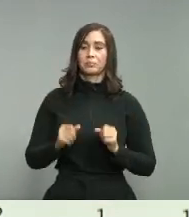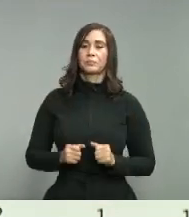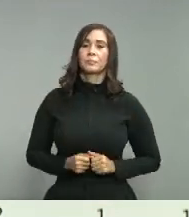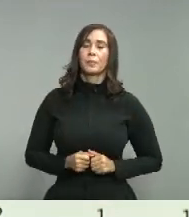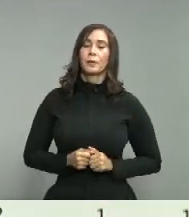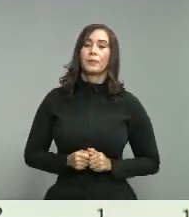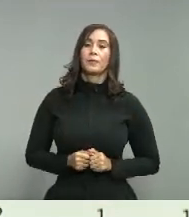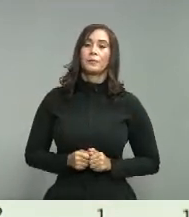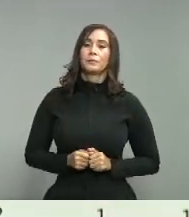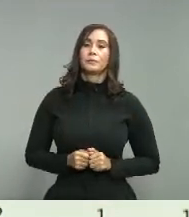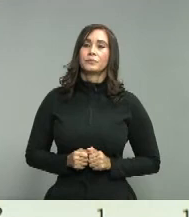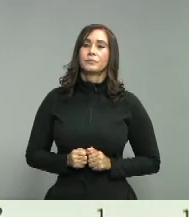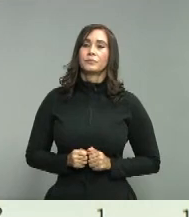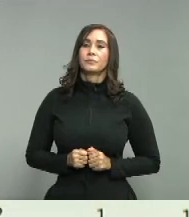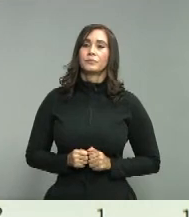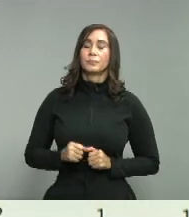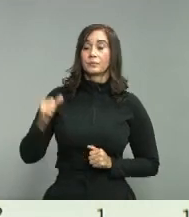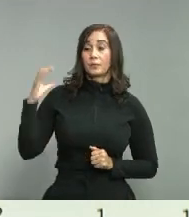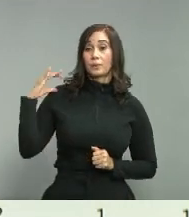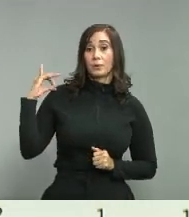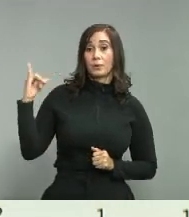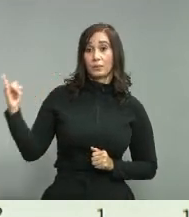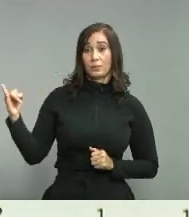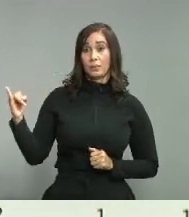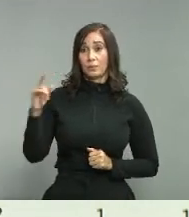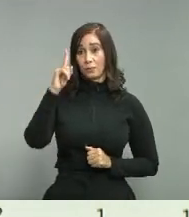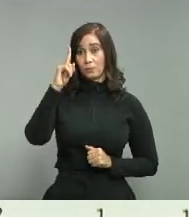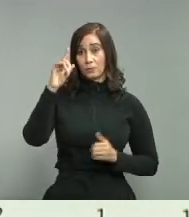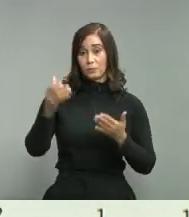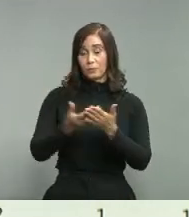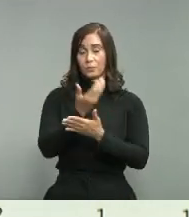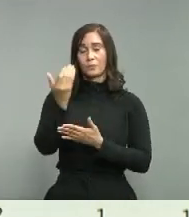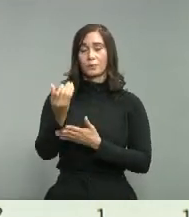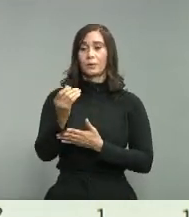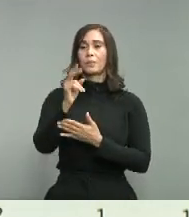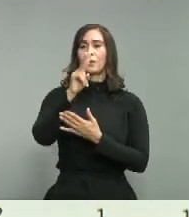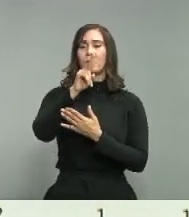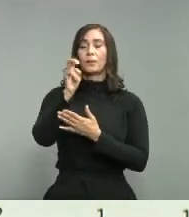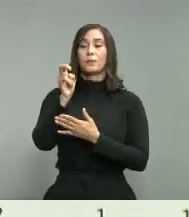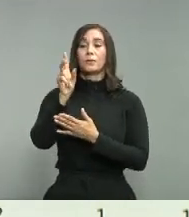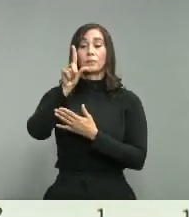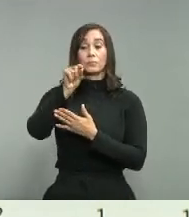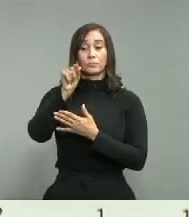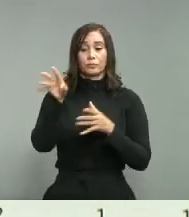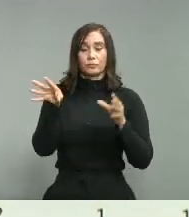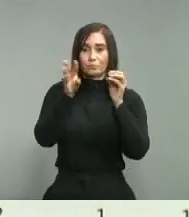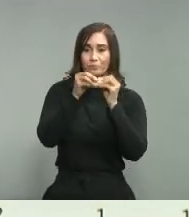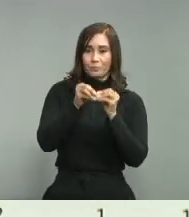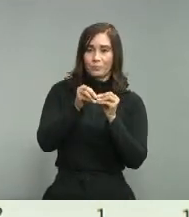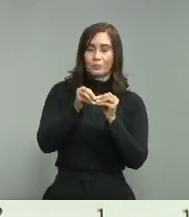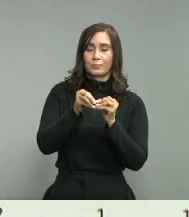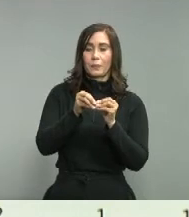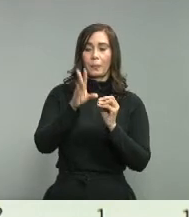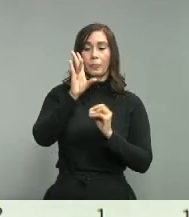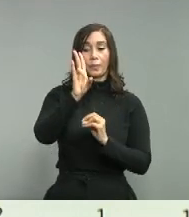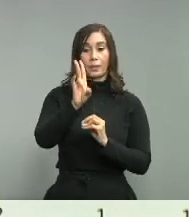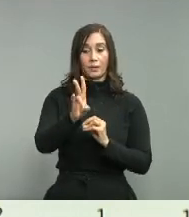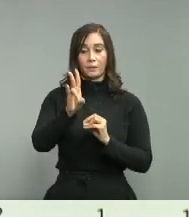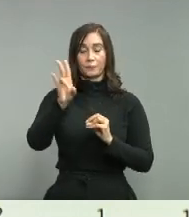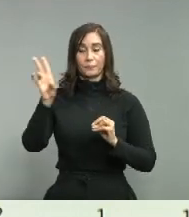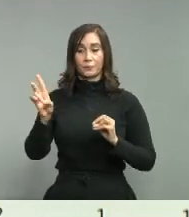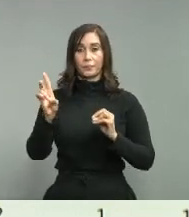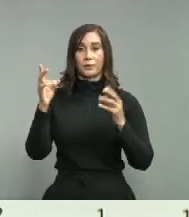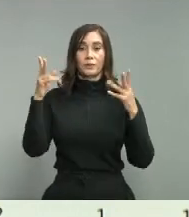sánchez ramírez un caso nuevo 220 acumulados 77